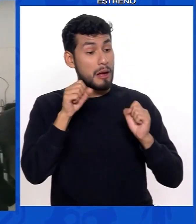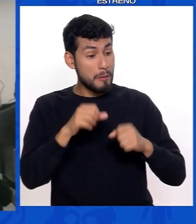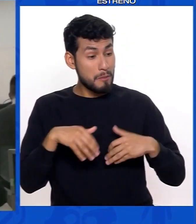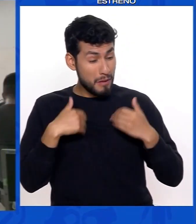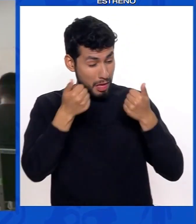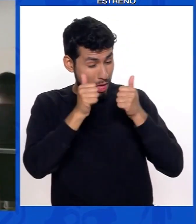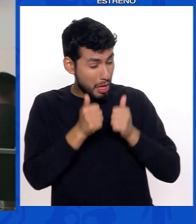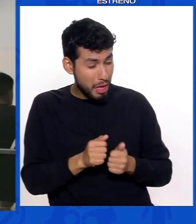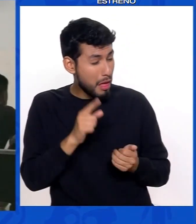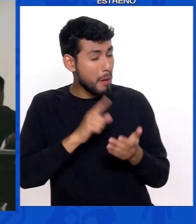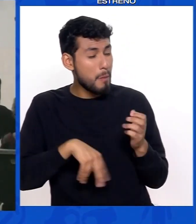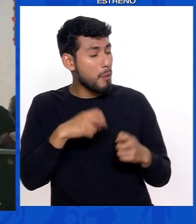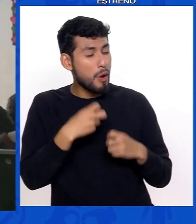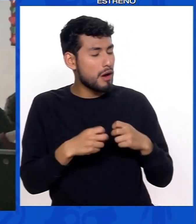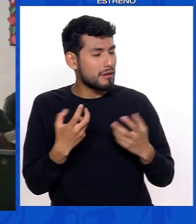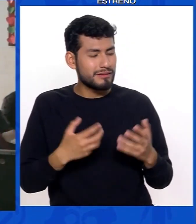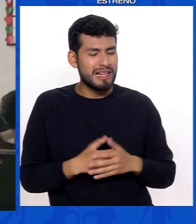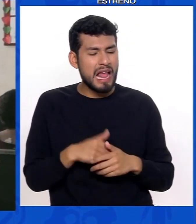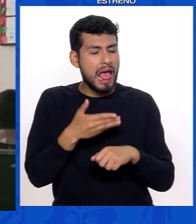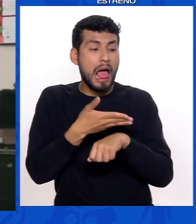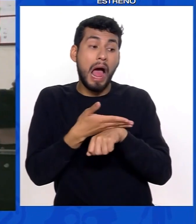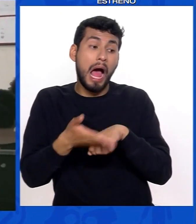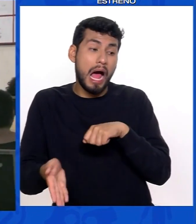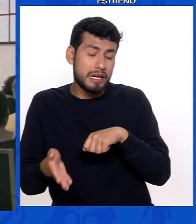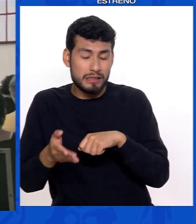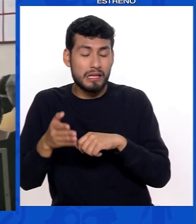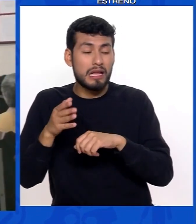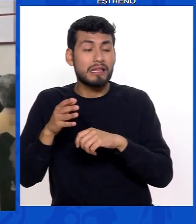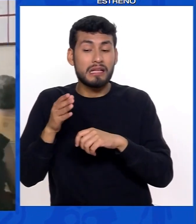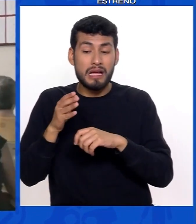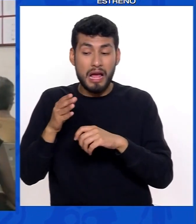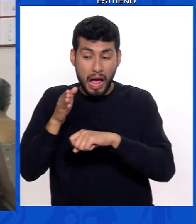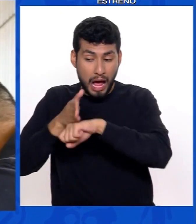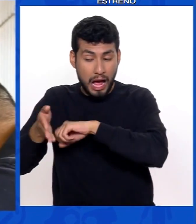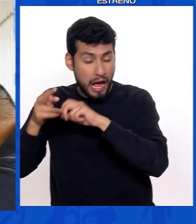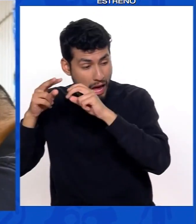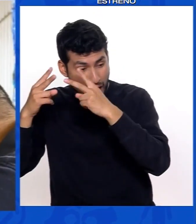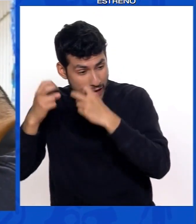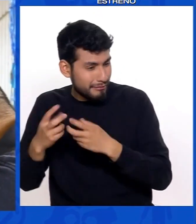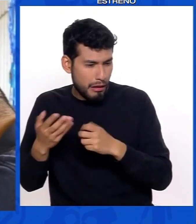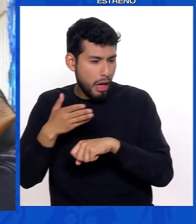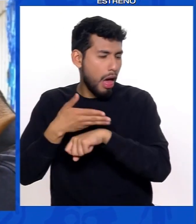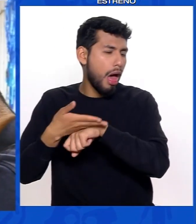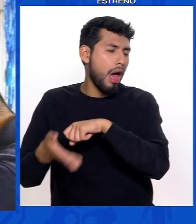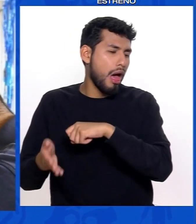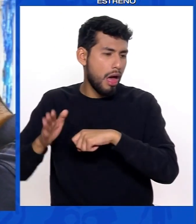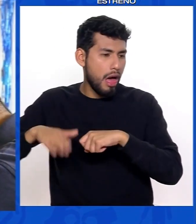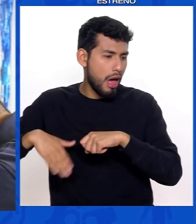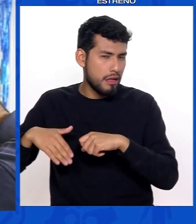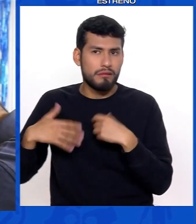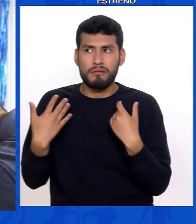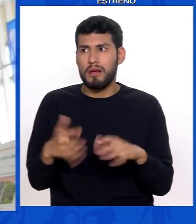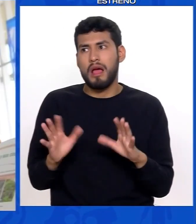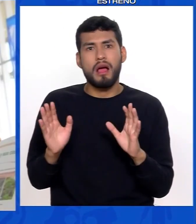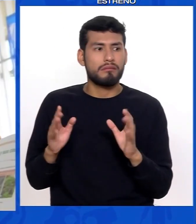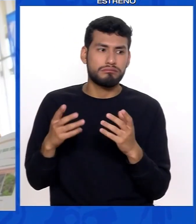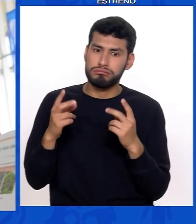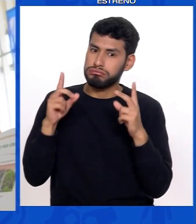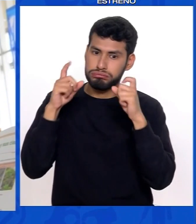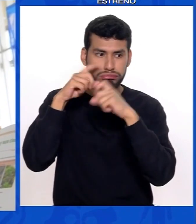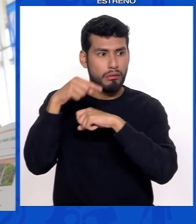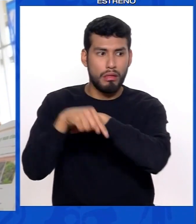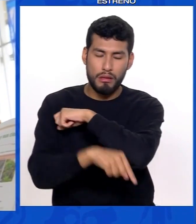deteriore es que uno empiece más tarde el tratamiento, ¿no? Claro. Entonces, hay una brecha importante que hay que ir salvando y hay que ir